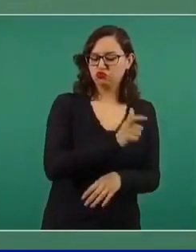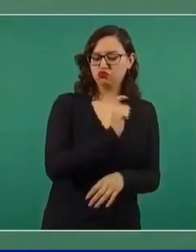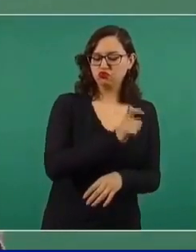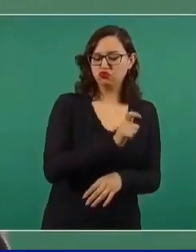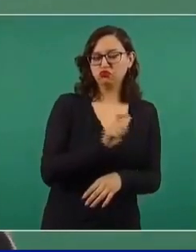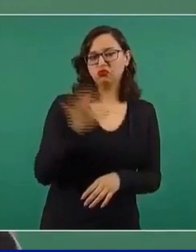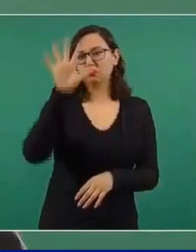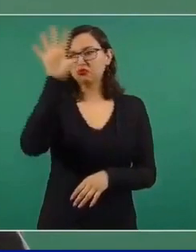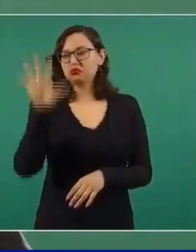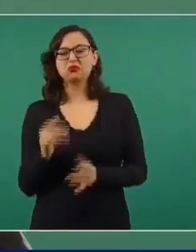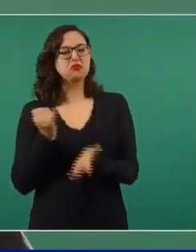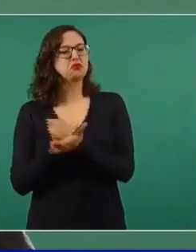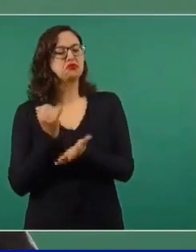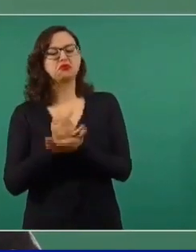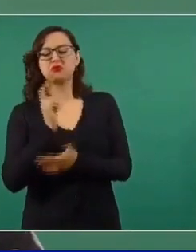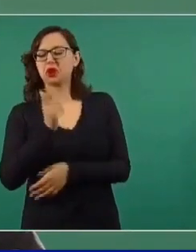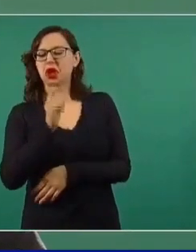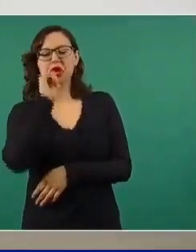reciben subsidios.